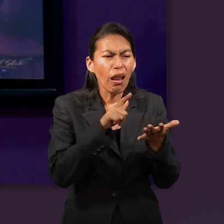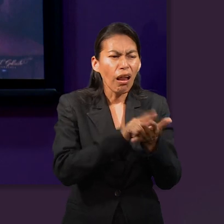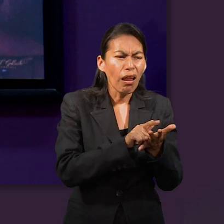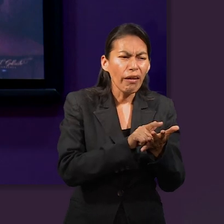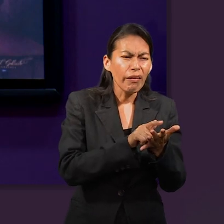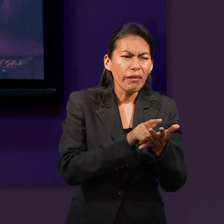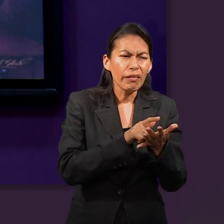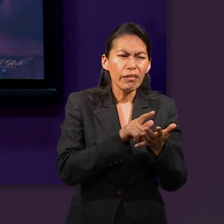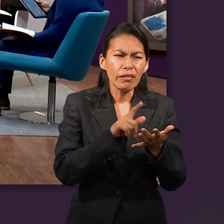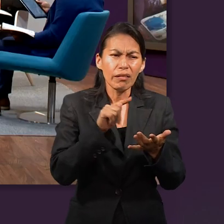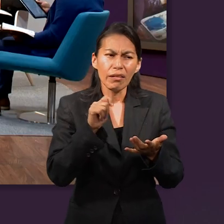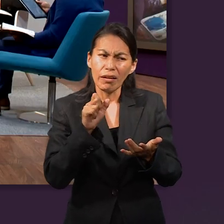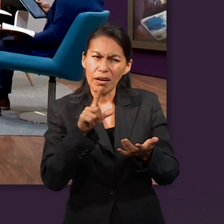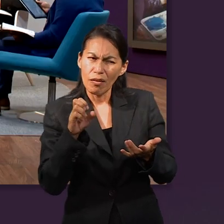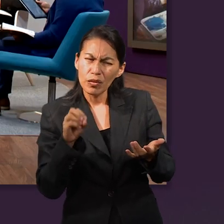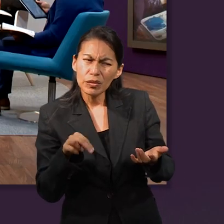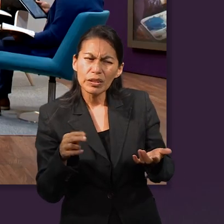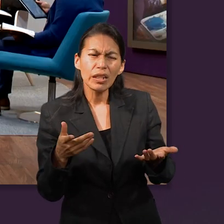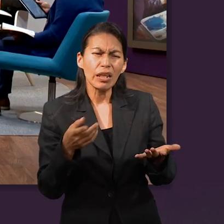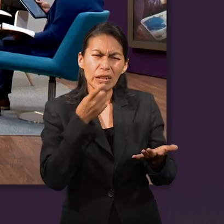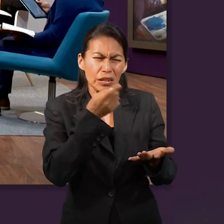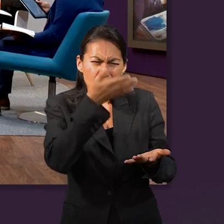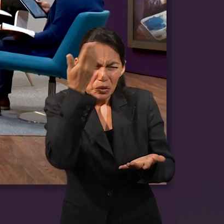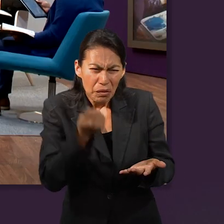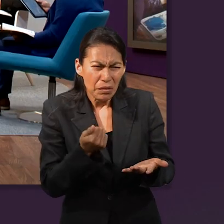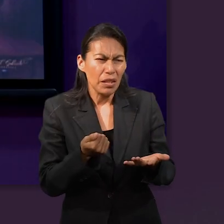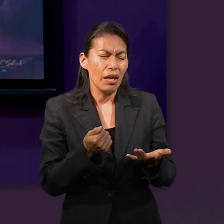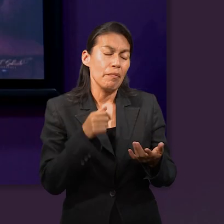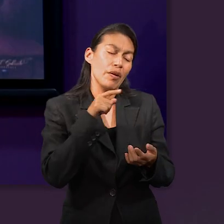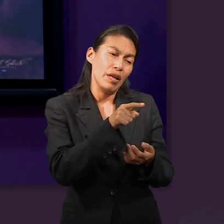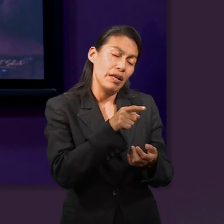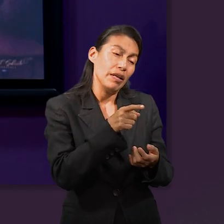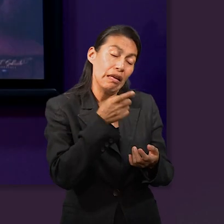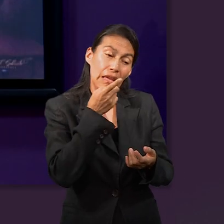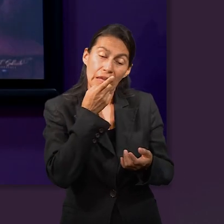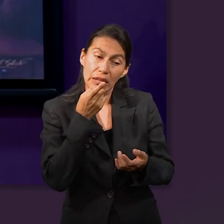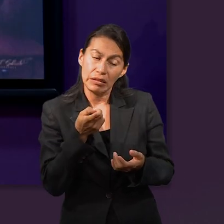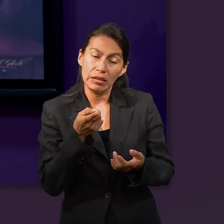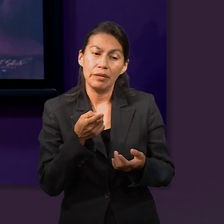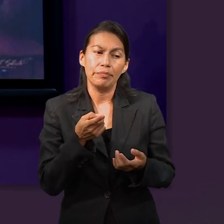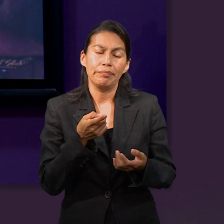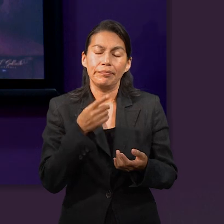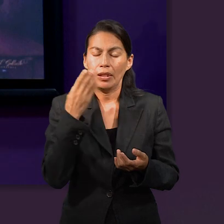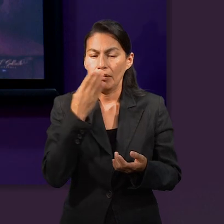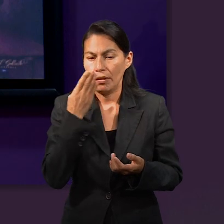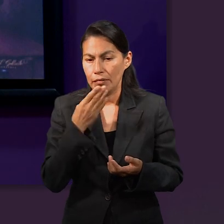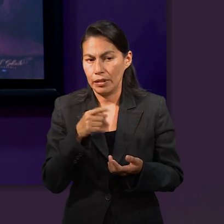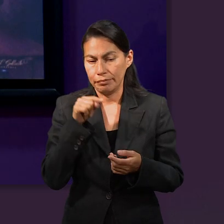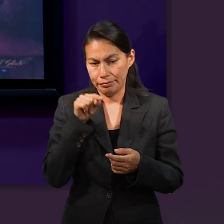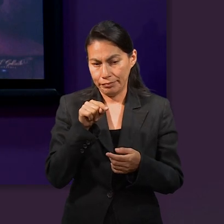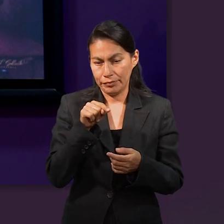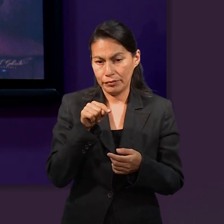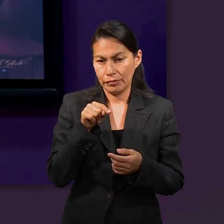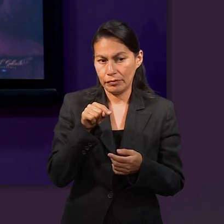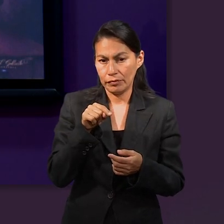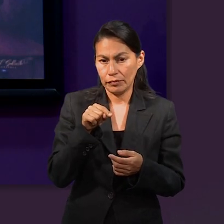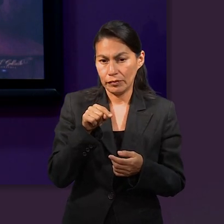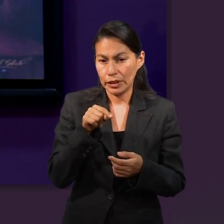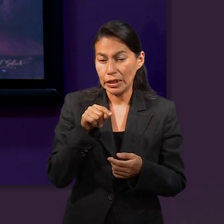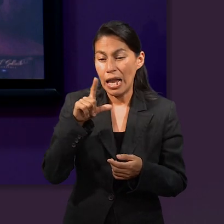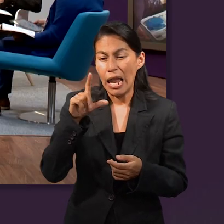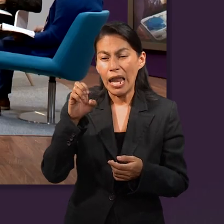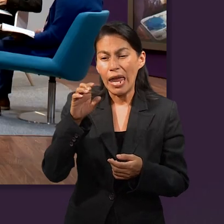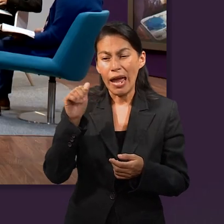aplica la ley del talión, ¿verdad? Sin que lo supiera Labán, le aplica. Ahora, vemos en la Biblia, quisiera